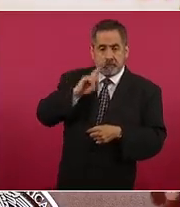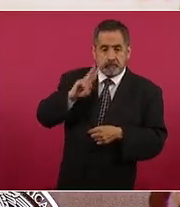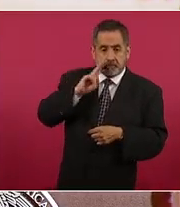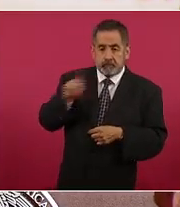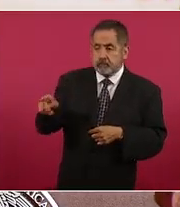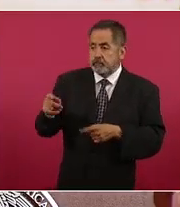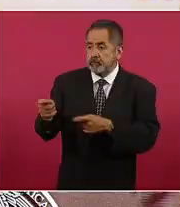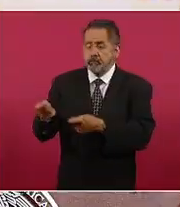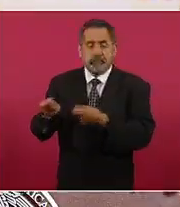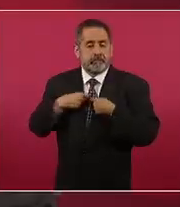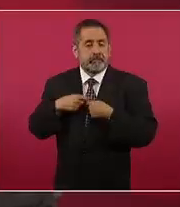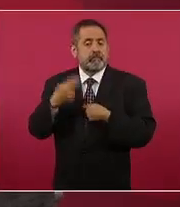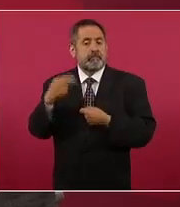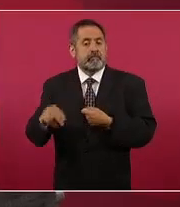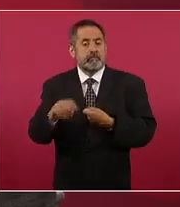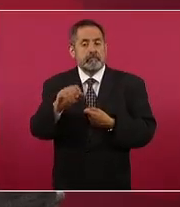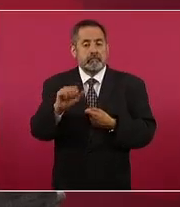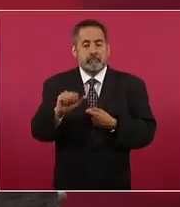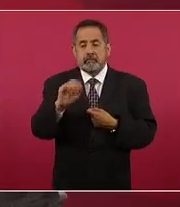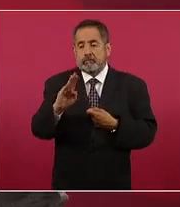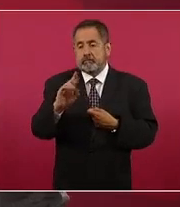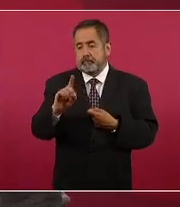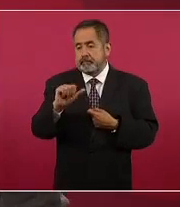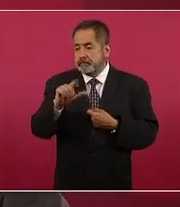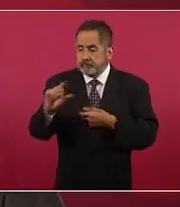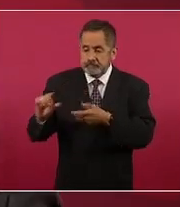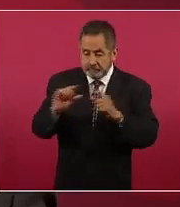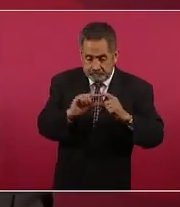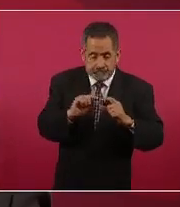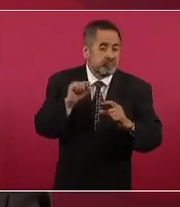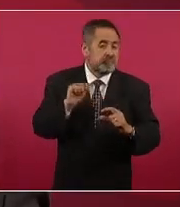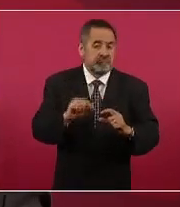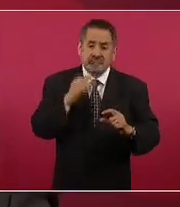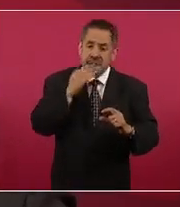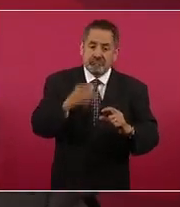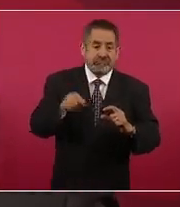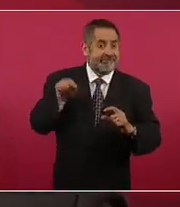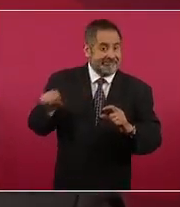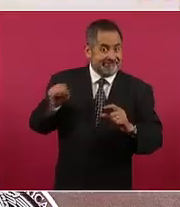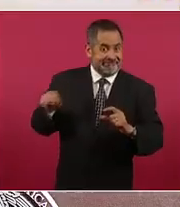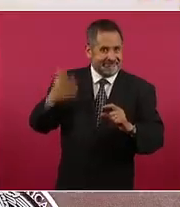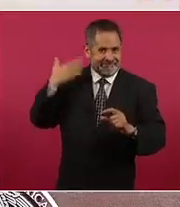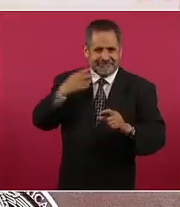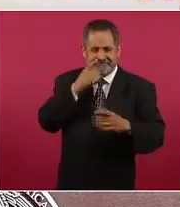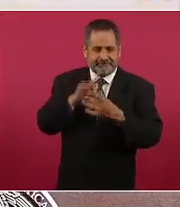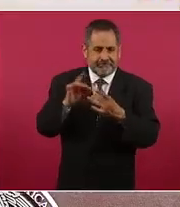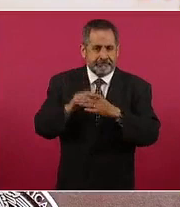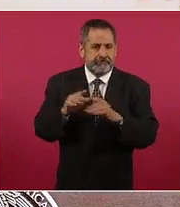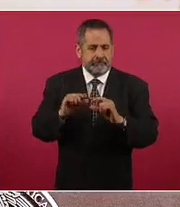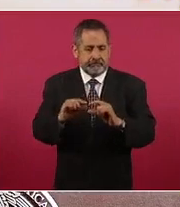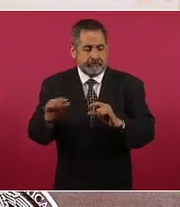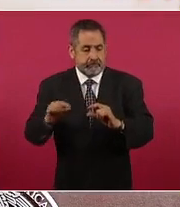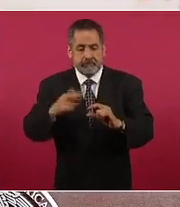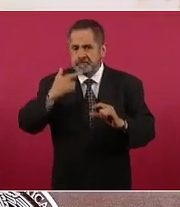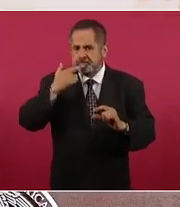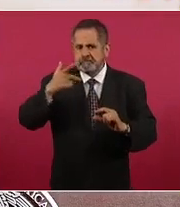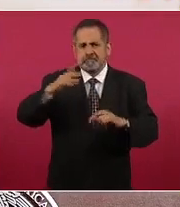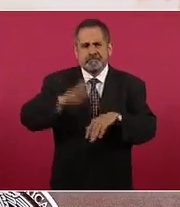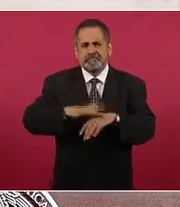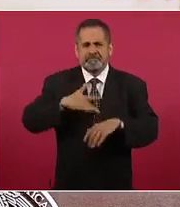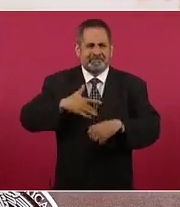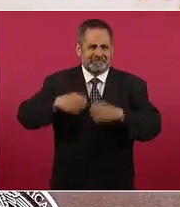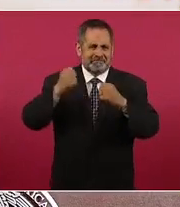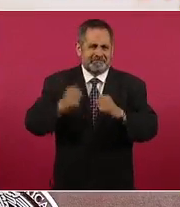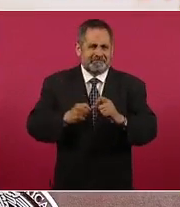vacuna Abdala como dije la semana pasada una de las características de la vacuna Abdala es posiblemente una de las más seguras del